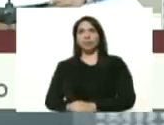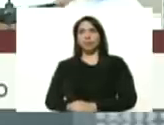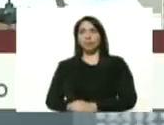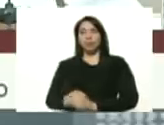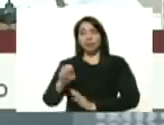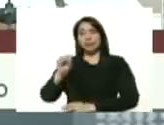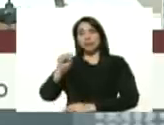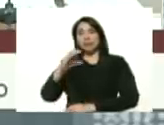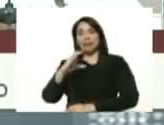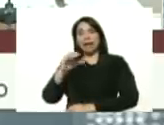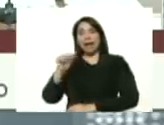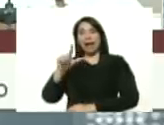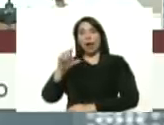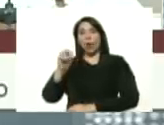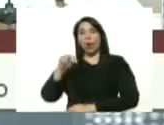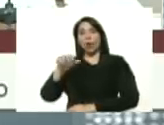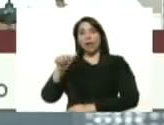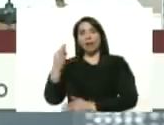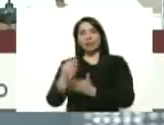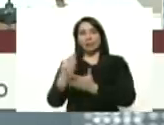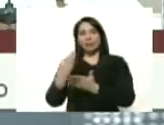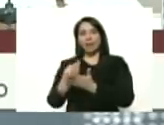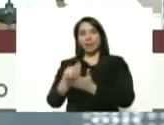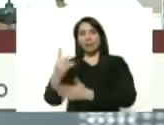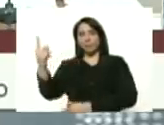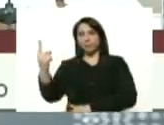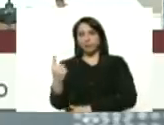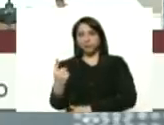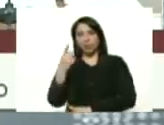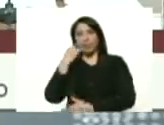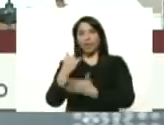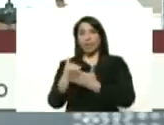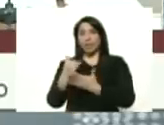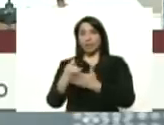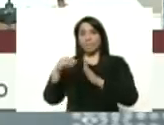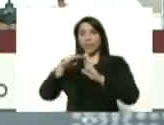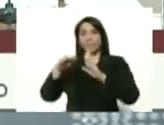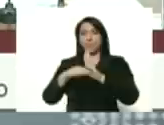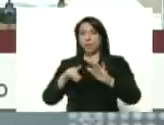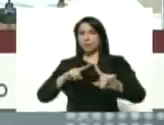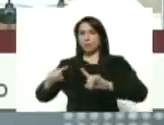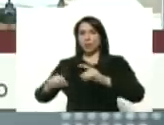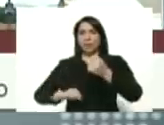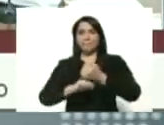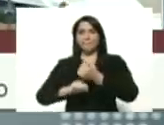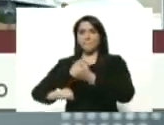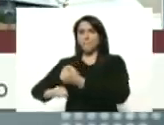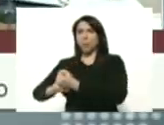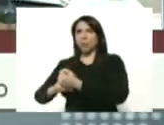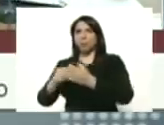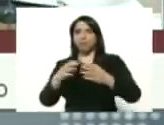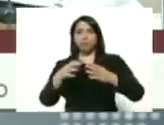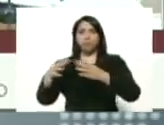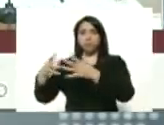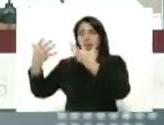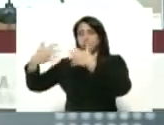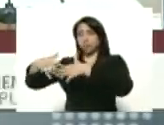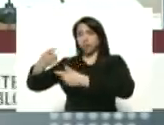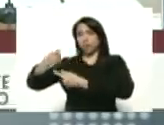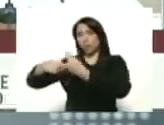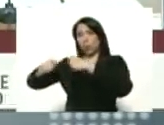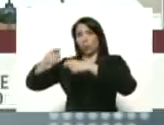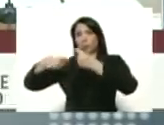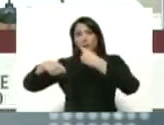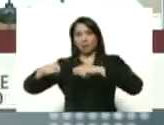presente siempre consecuente fíjense ustedes medidas y acciones de apoyo al sector empresarial y comercial